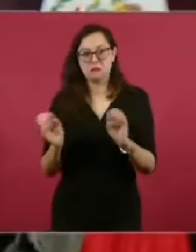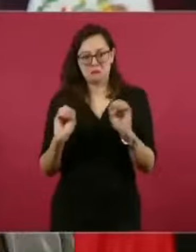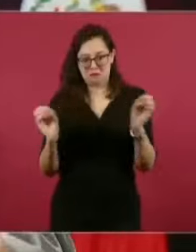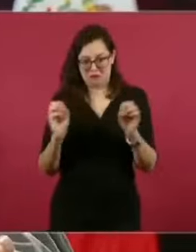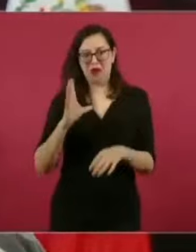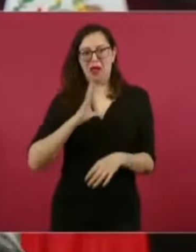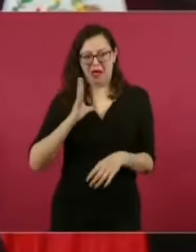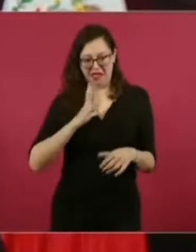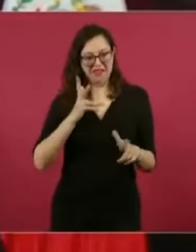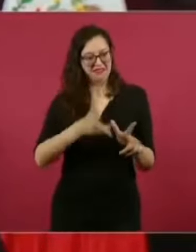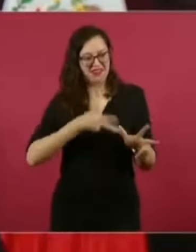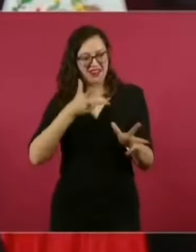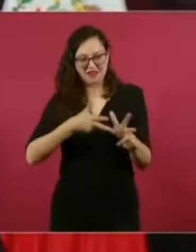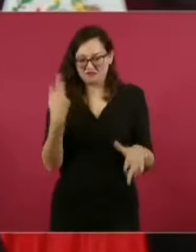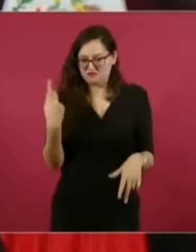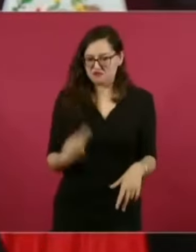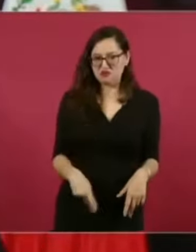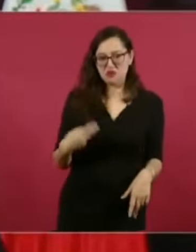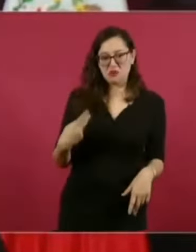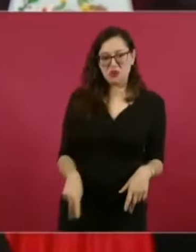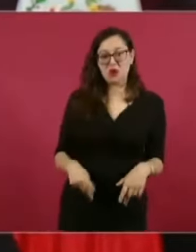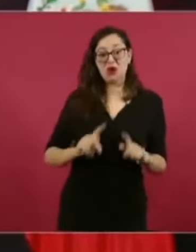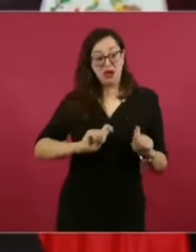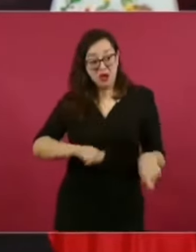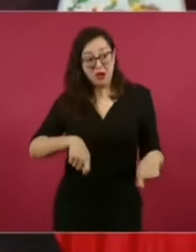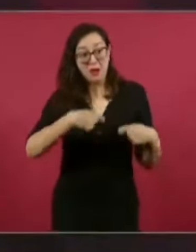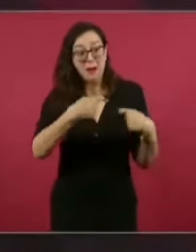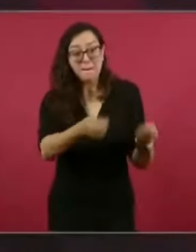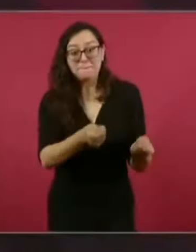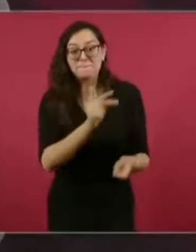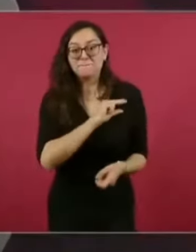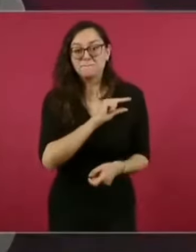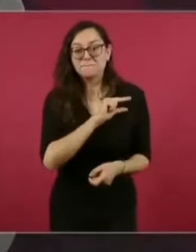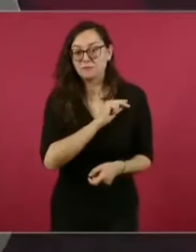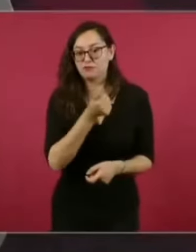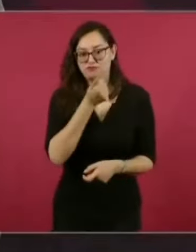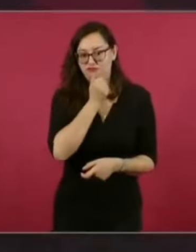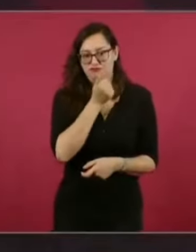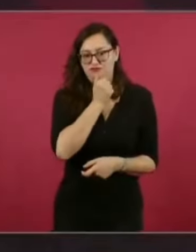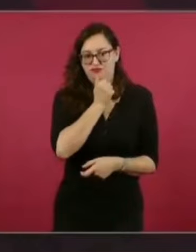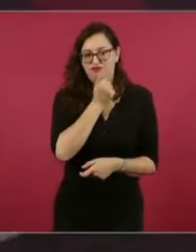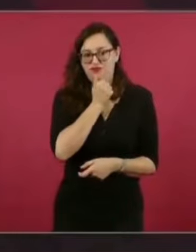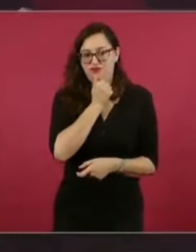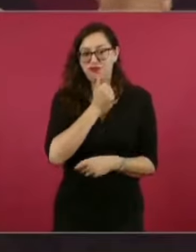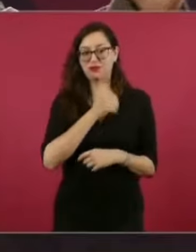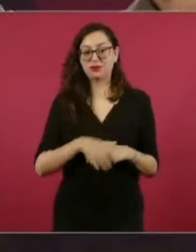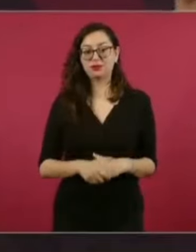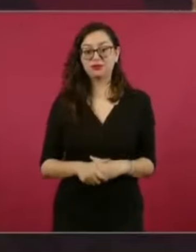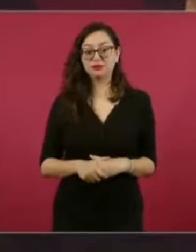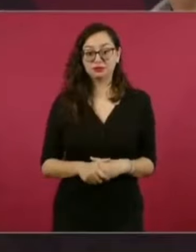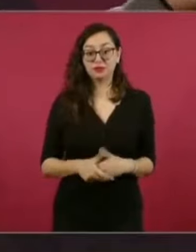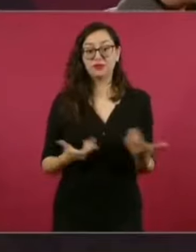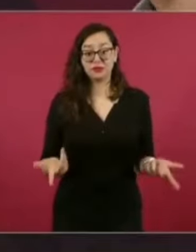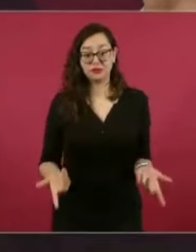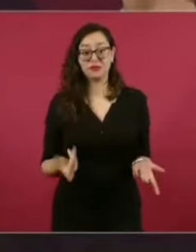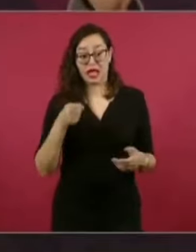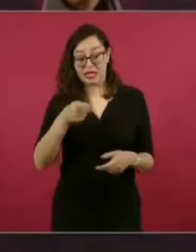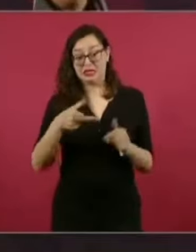en un vagón y va Aguilar Camín